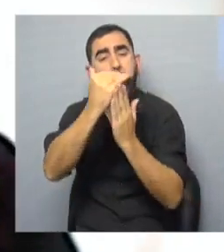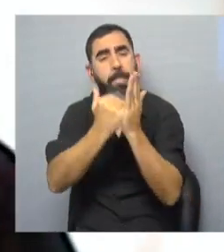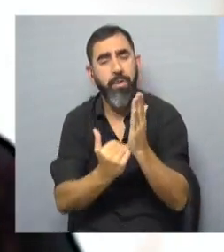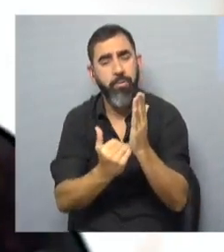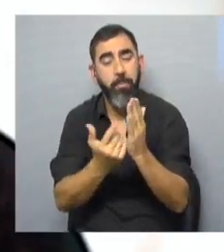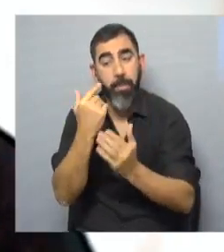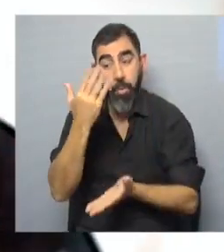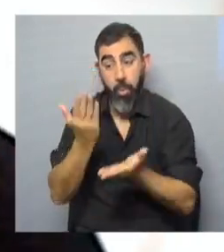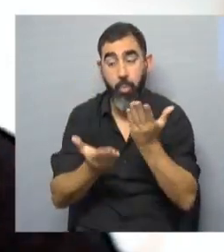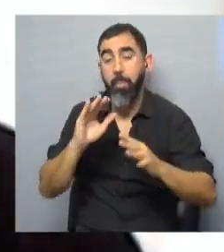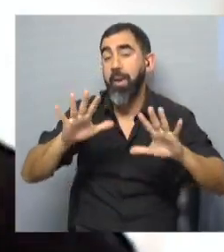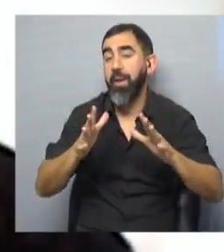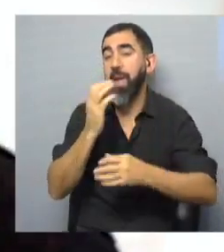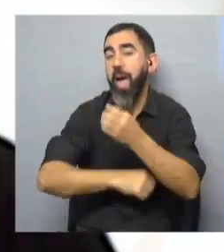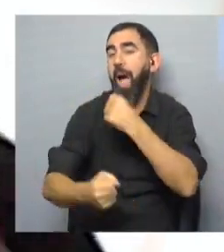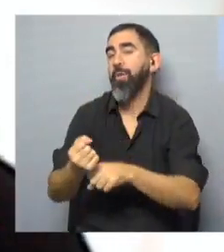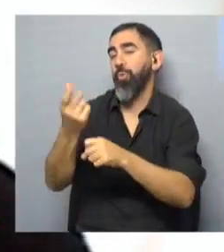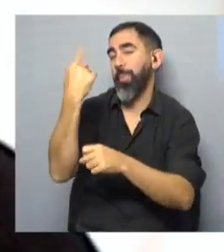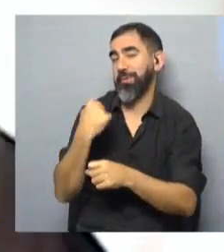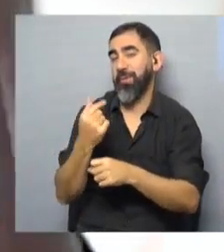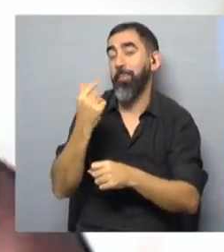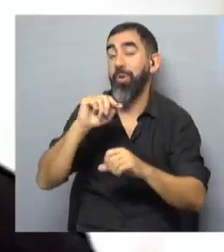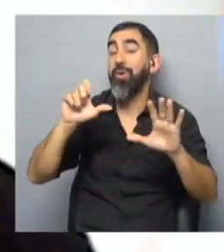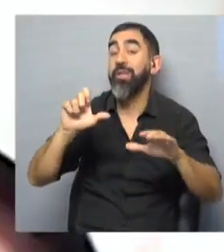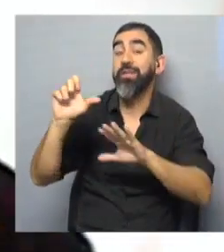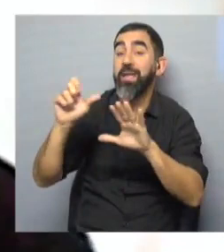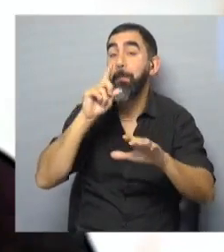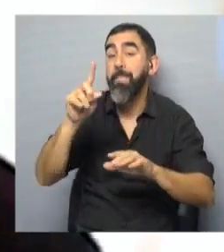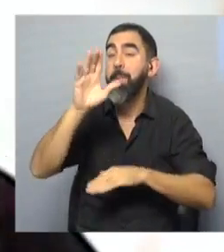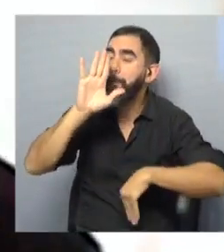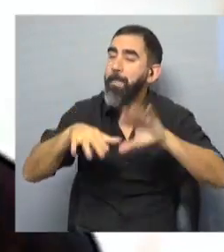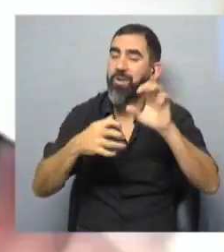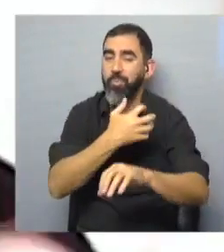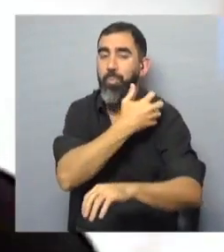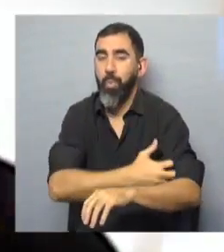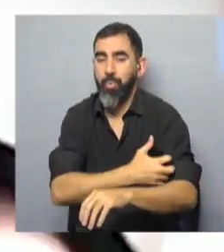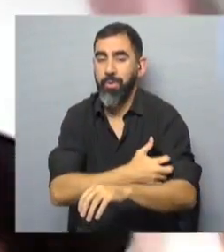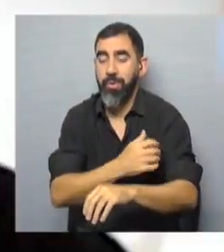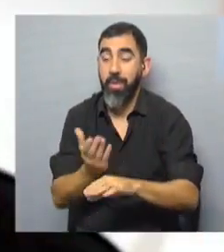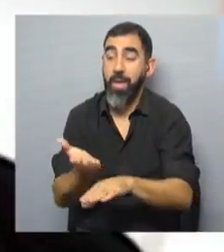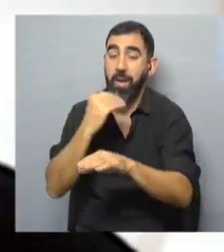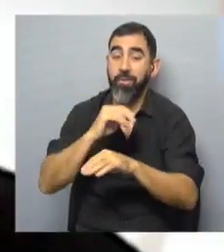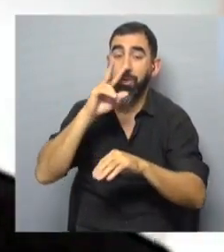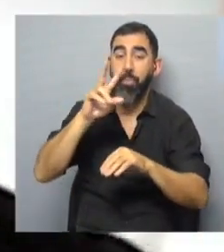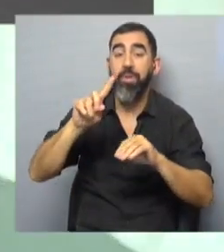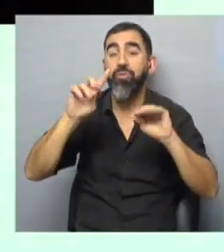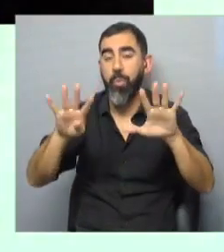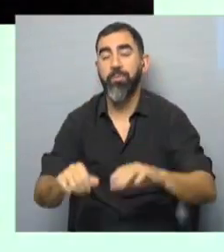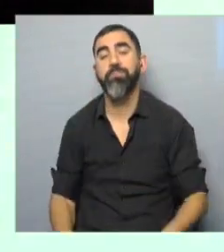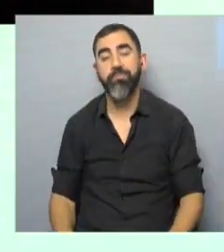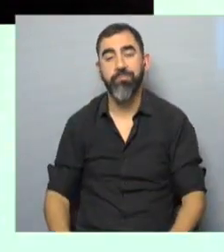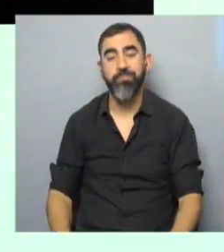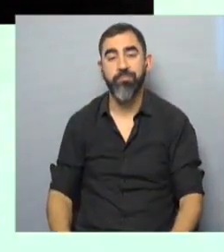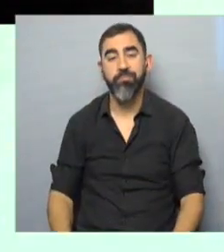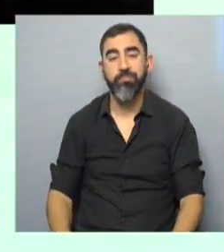¿Se compara con qué? Con el año pasado. Pero hay 66.000 personas pobres más que las que había en 2019. Ana